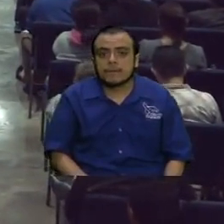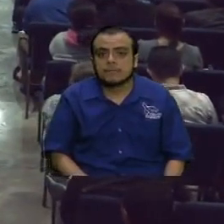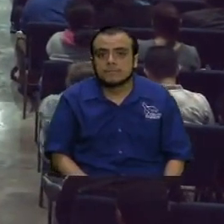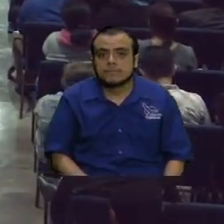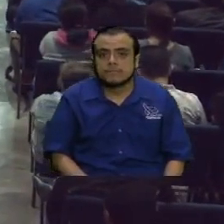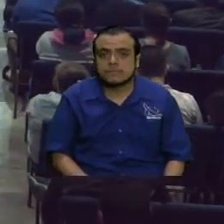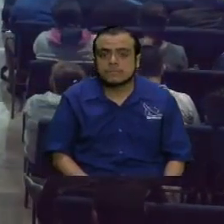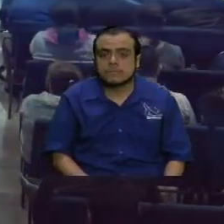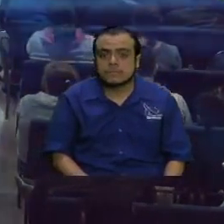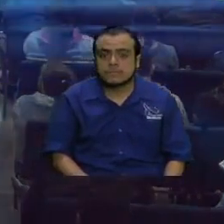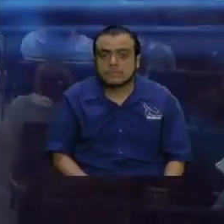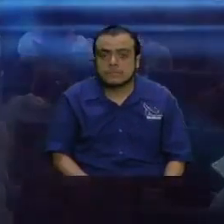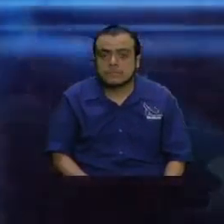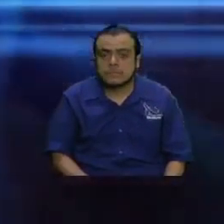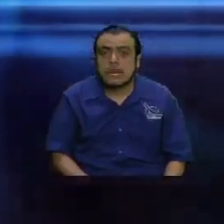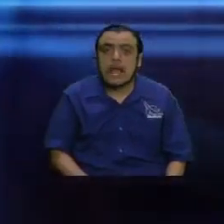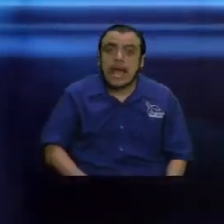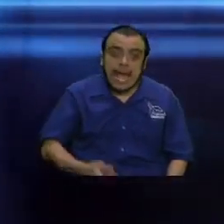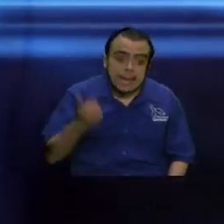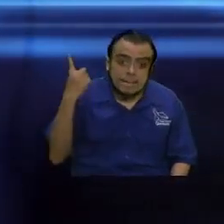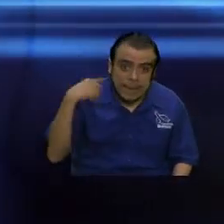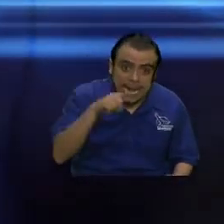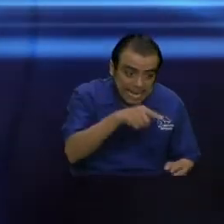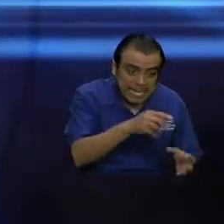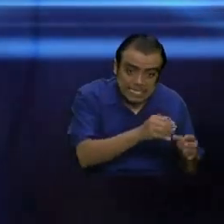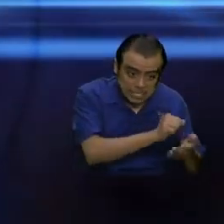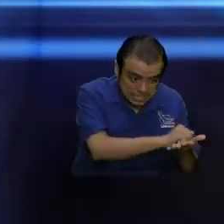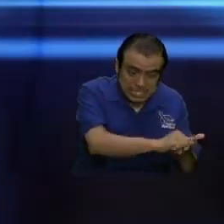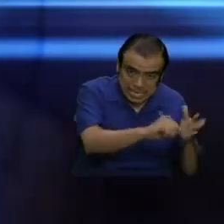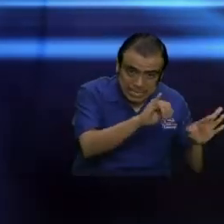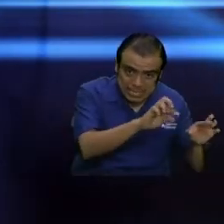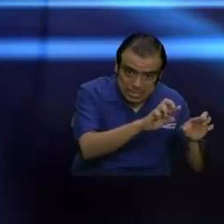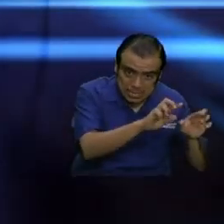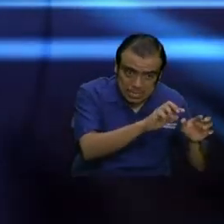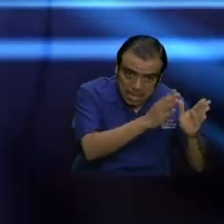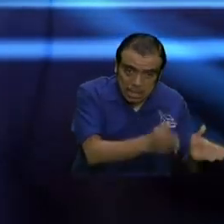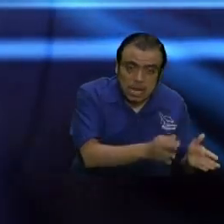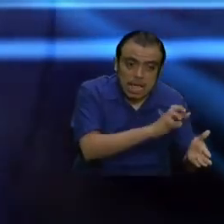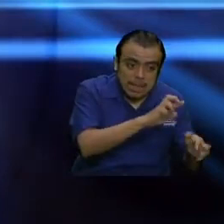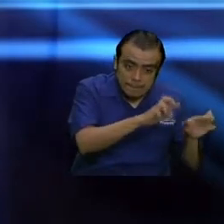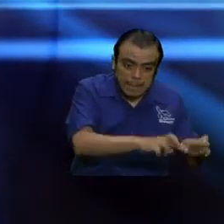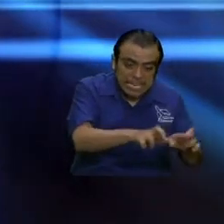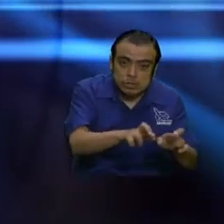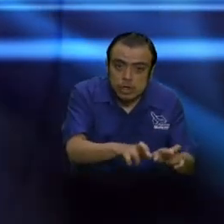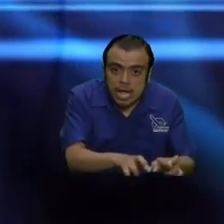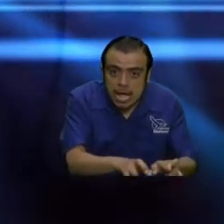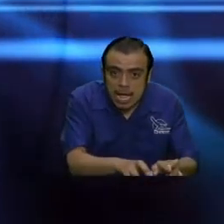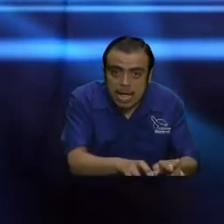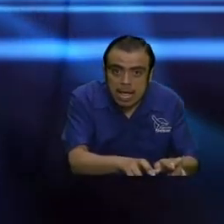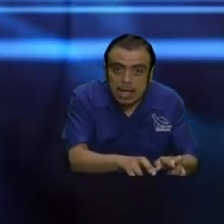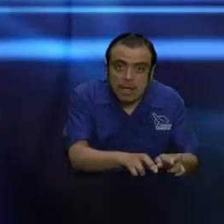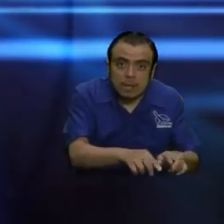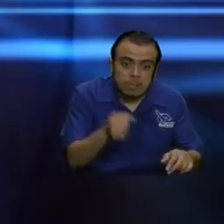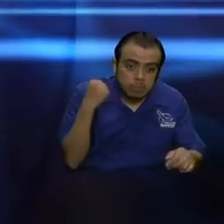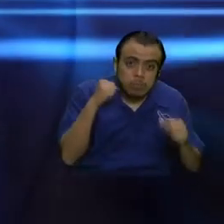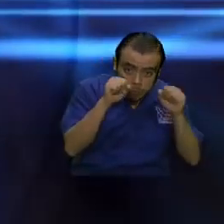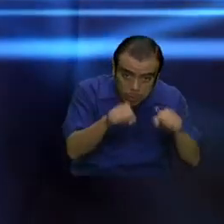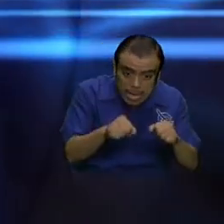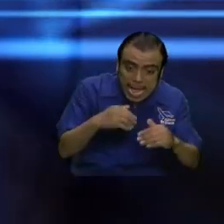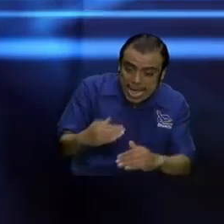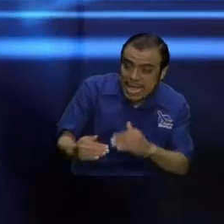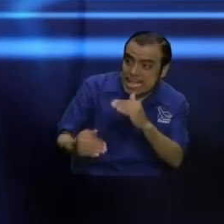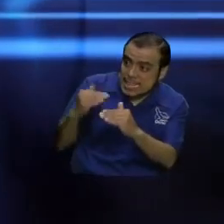para que estos santos se encarguen de edificar el cuerpo de Cristo.